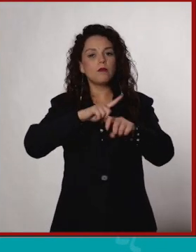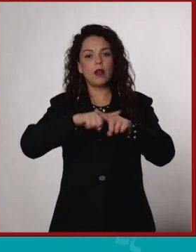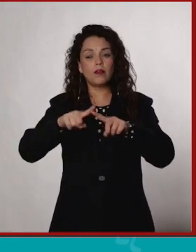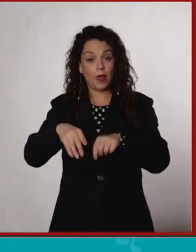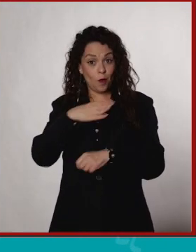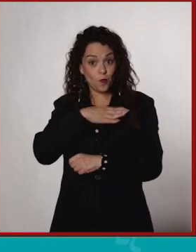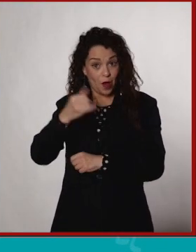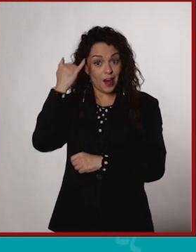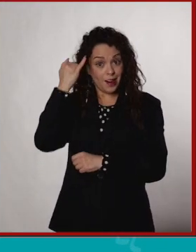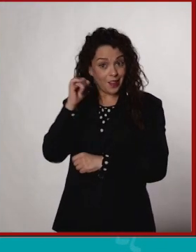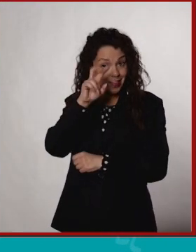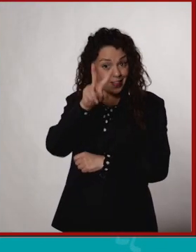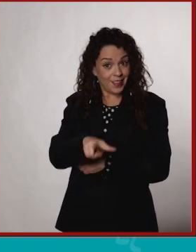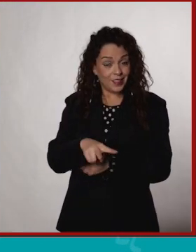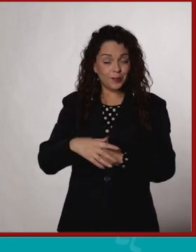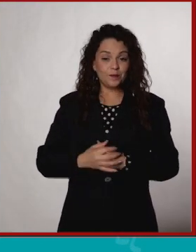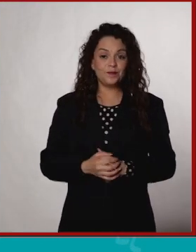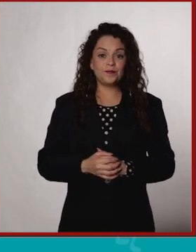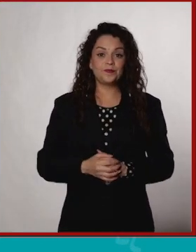¡Buena idea, ¿verdad?